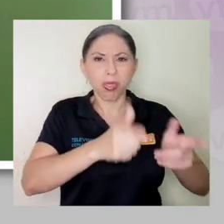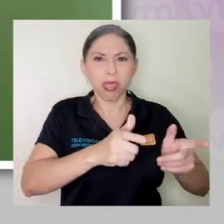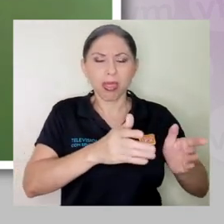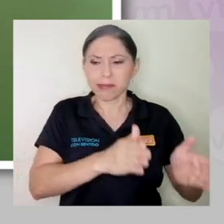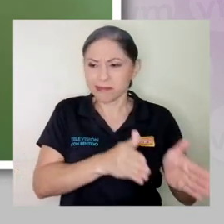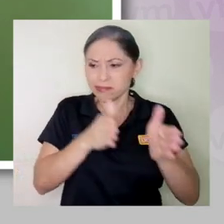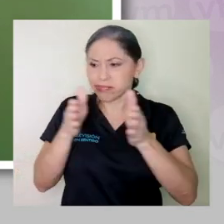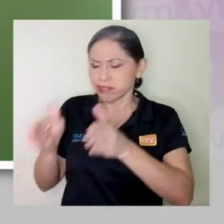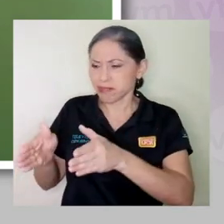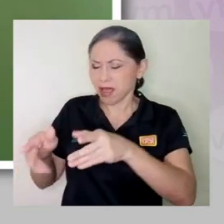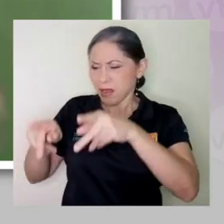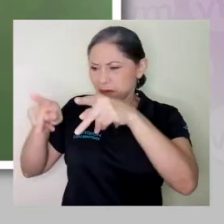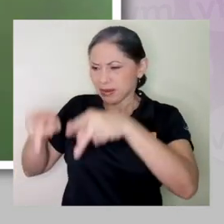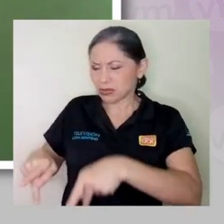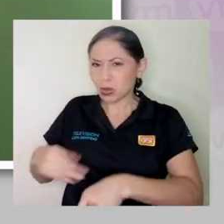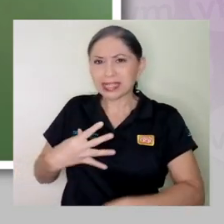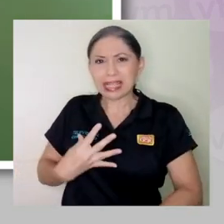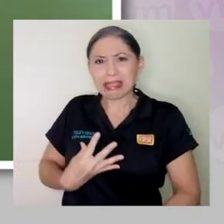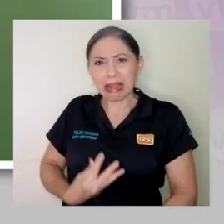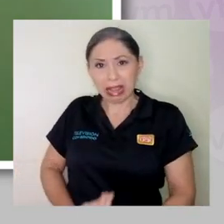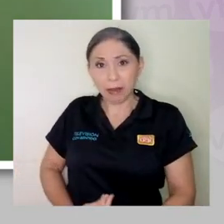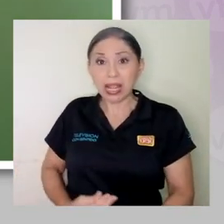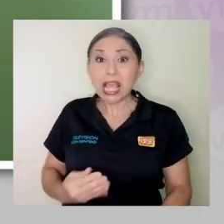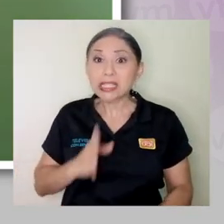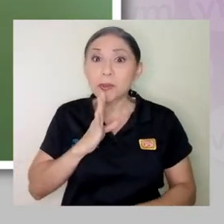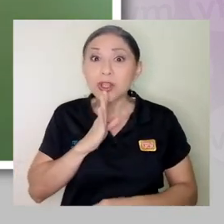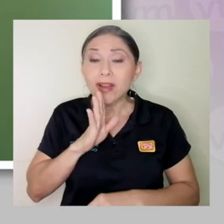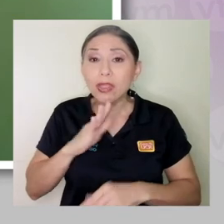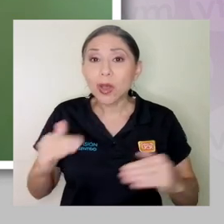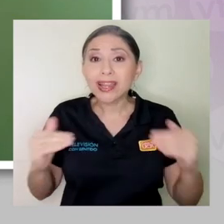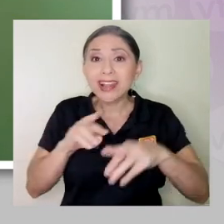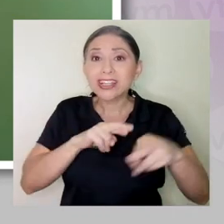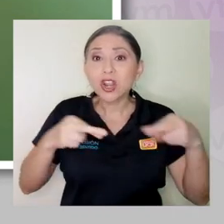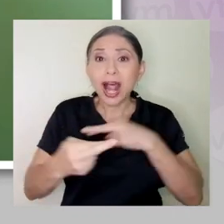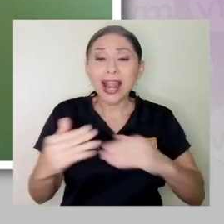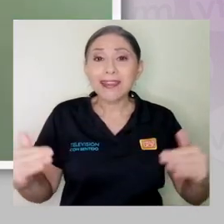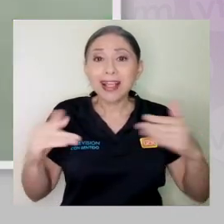y estamos hablando a nivel regional, ¿verdad? Estamos hablando a nivel...